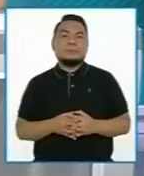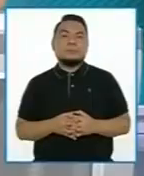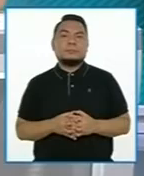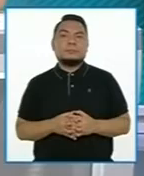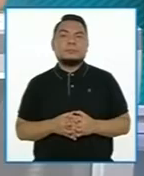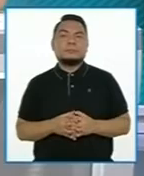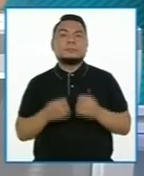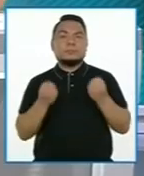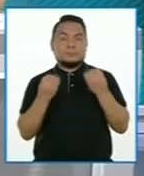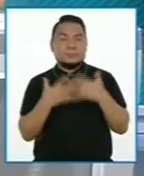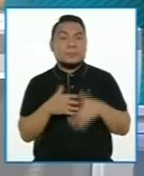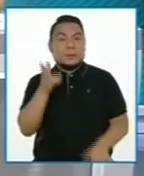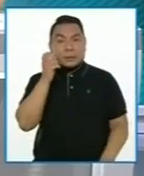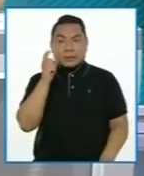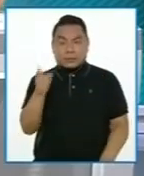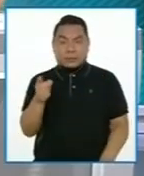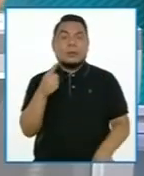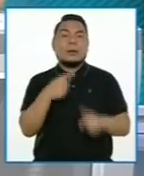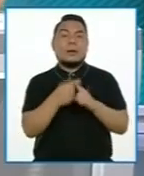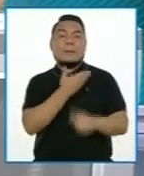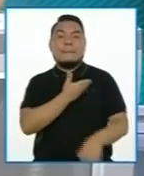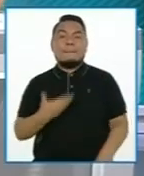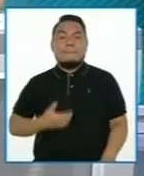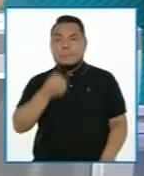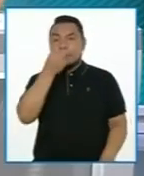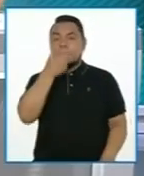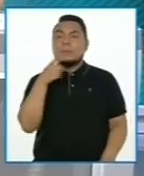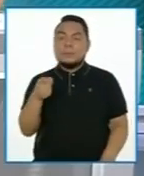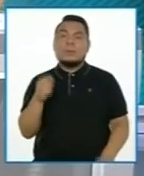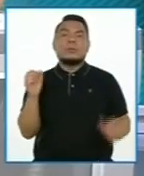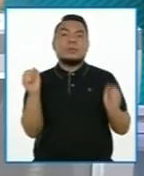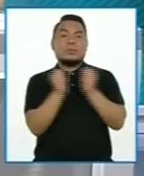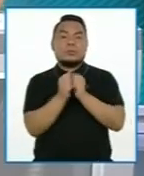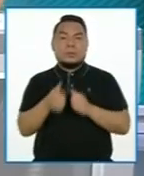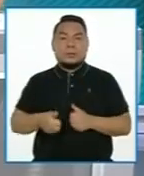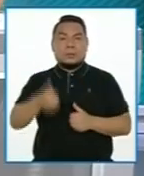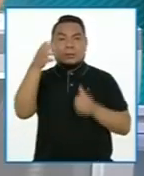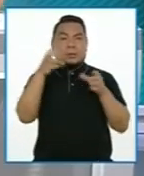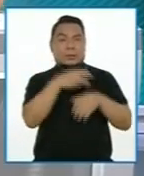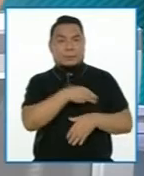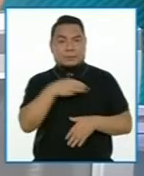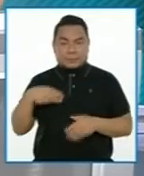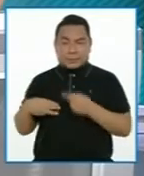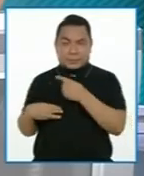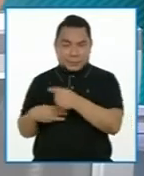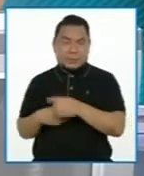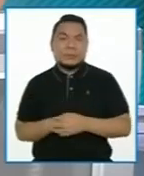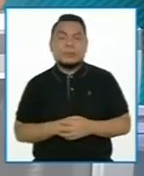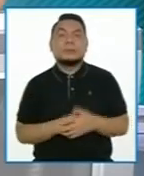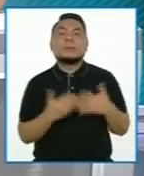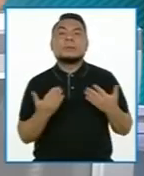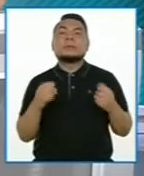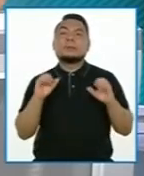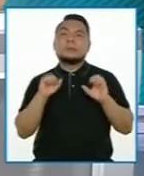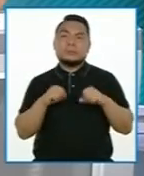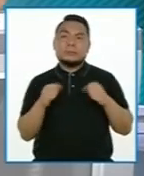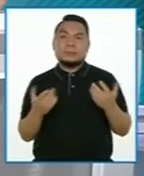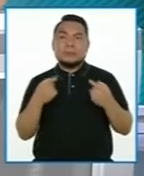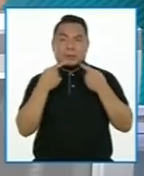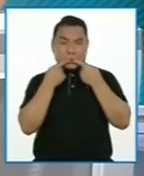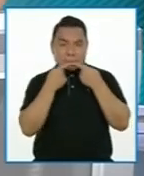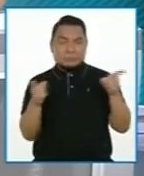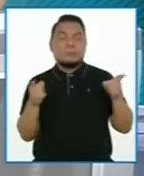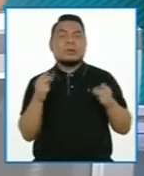Muy bien, escuchamos entonces al presidente Francisco Sagasti, acompañado de la presidenta del Consejo de Ministros. Ha sido un